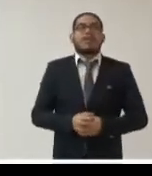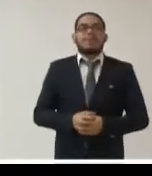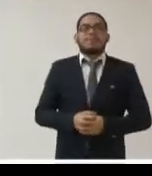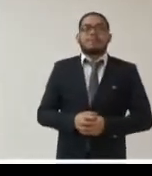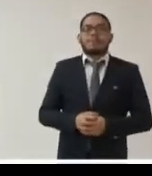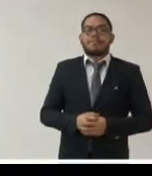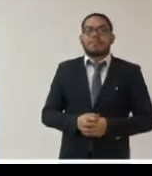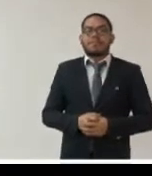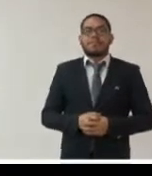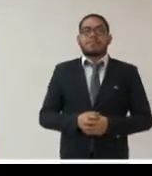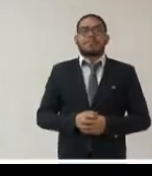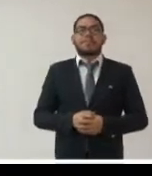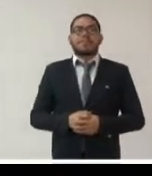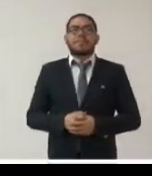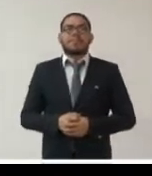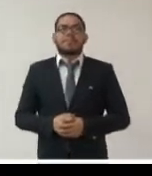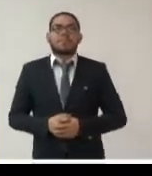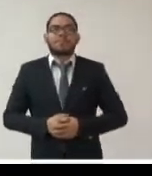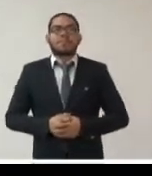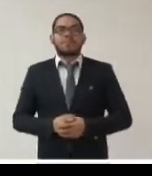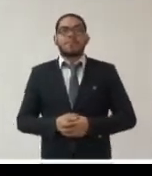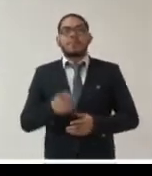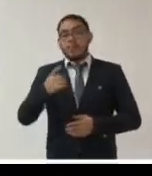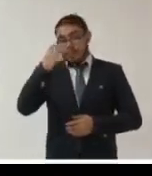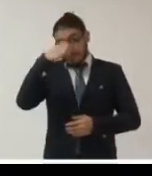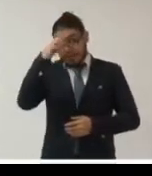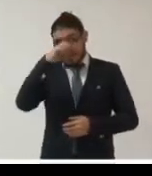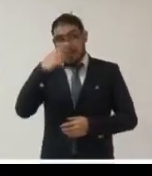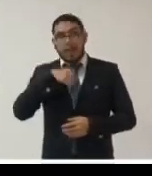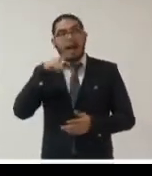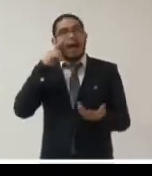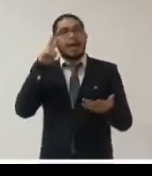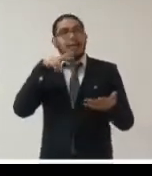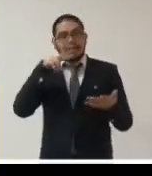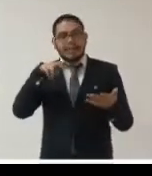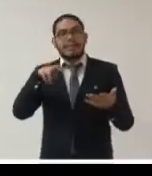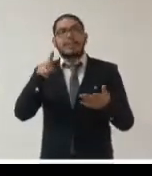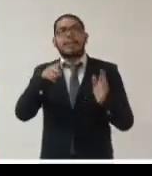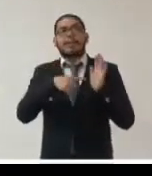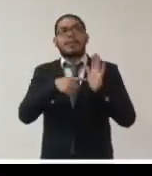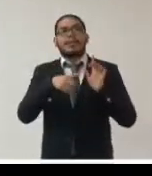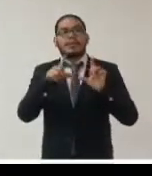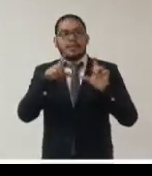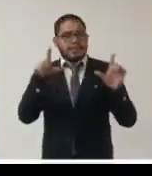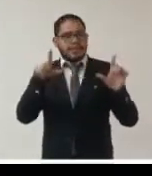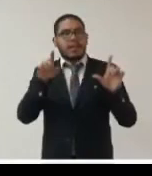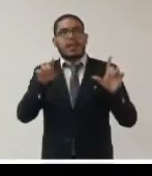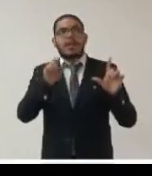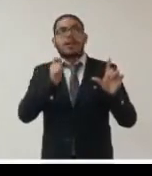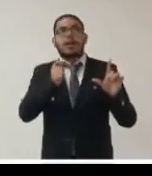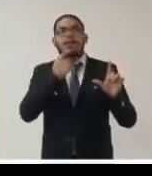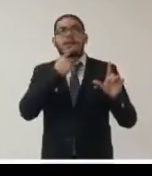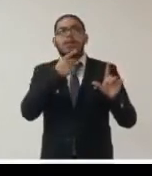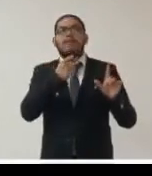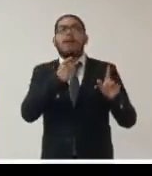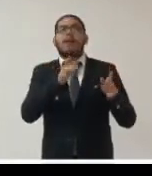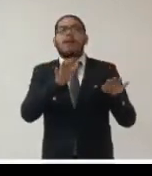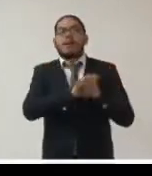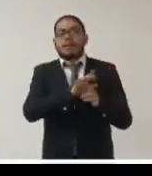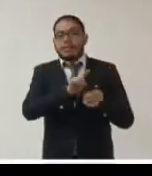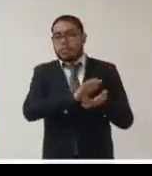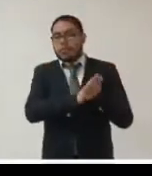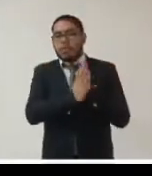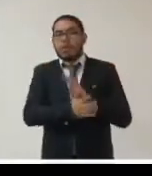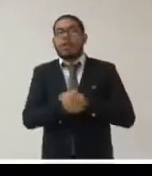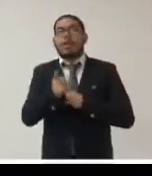sobre la base de la experiencia común por lo que voy viendo de las presentaciones lo primero es que se transfirió y ejecutó